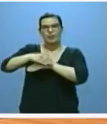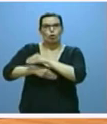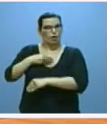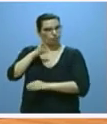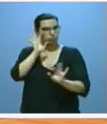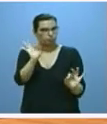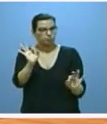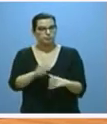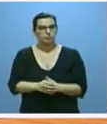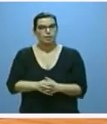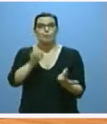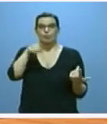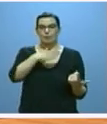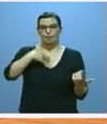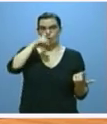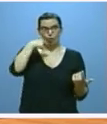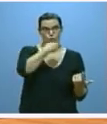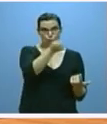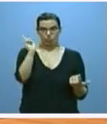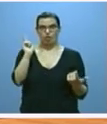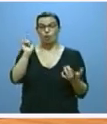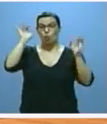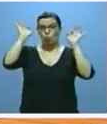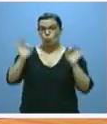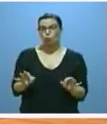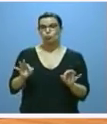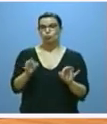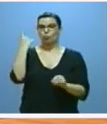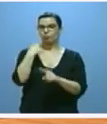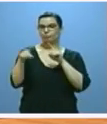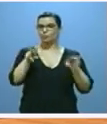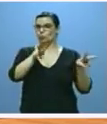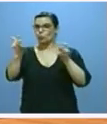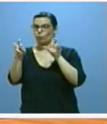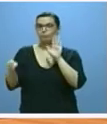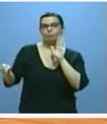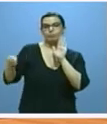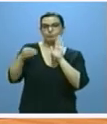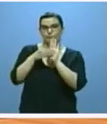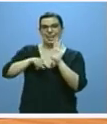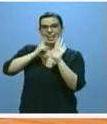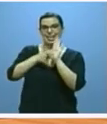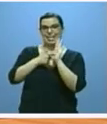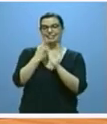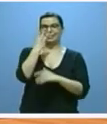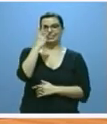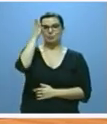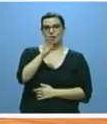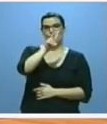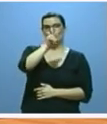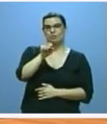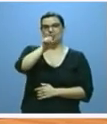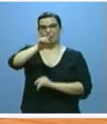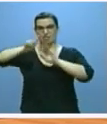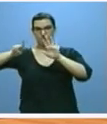pues quiero recordar a la cámara que precisamente una de las novedades introducidas por la ley 3 2016